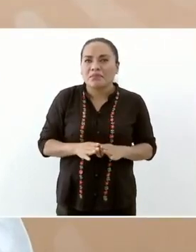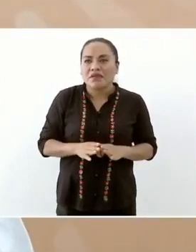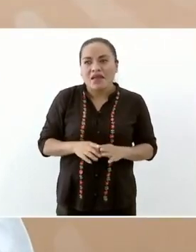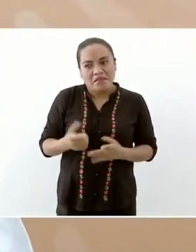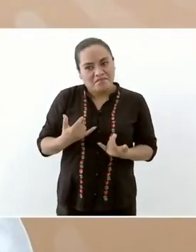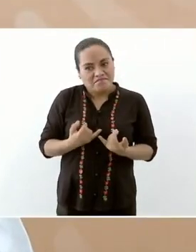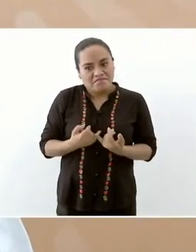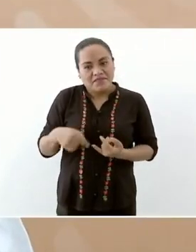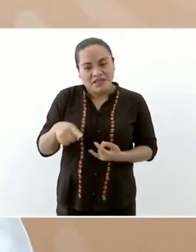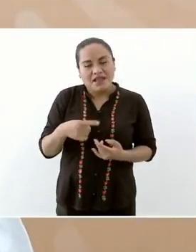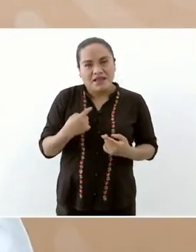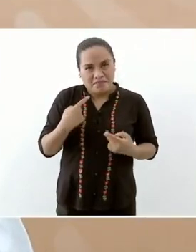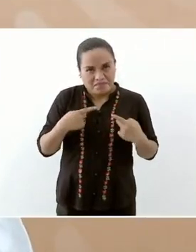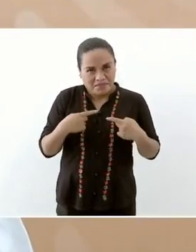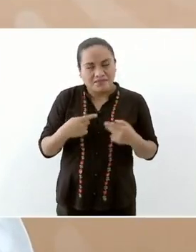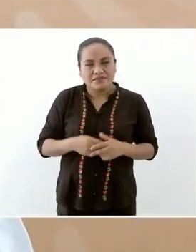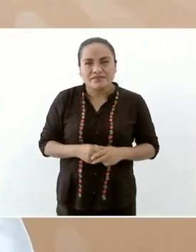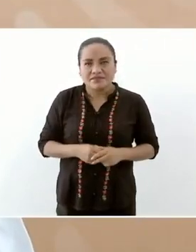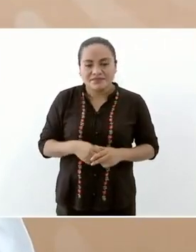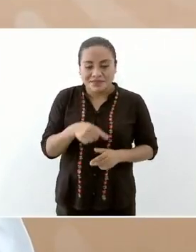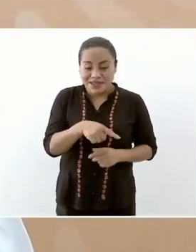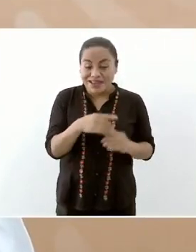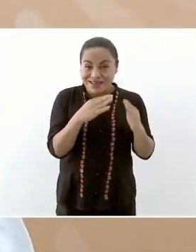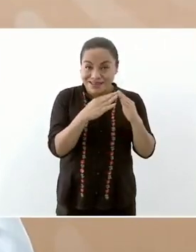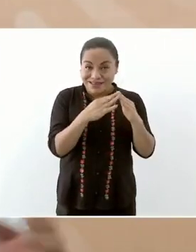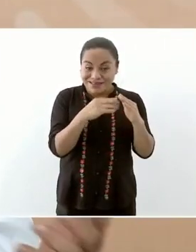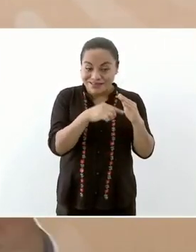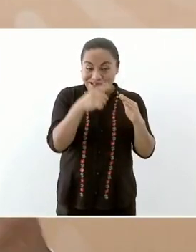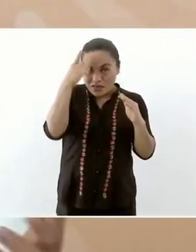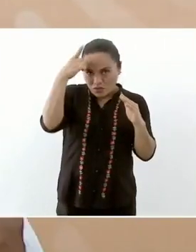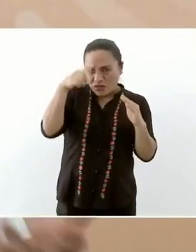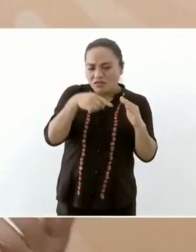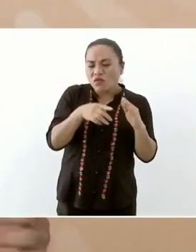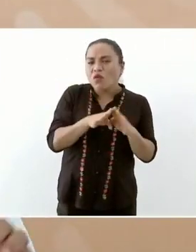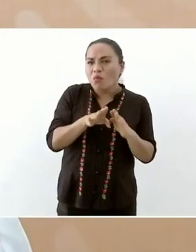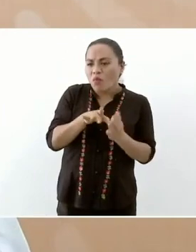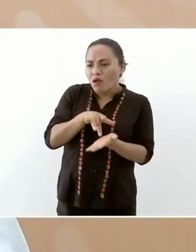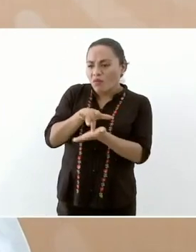dar el dueño de la casa pues la comida